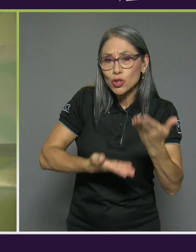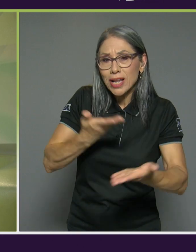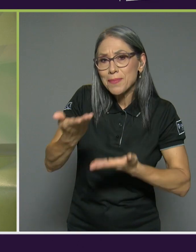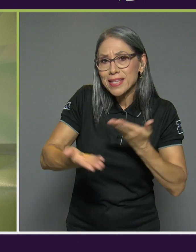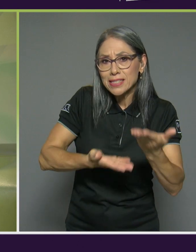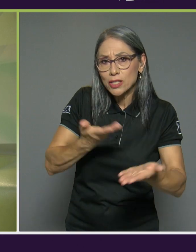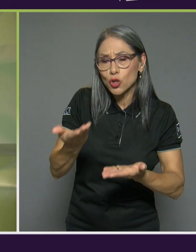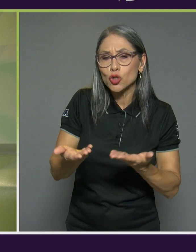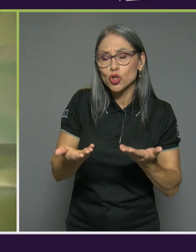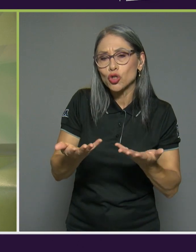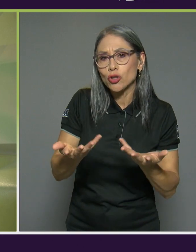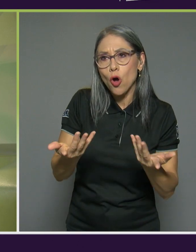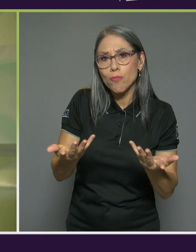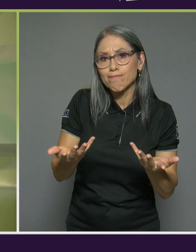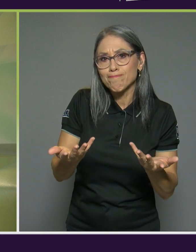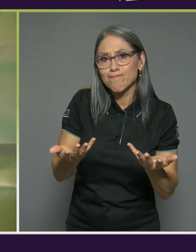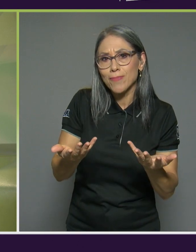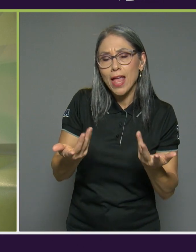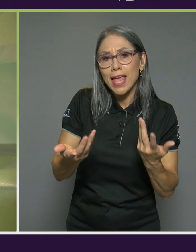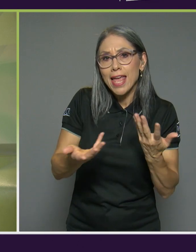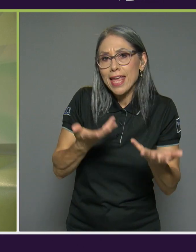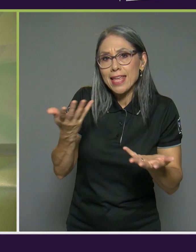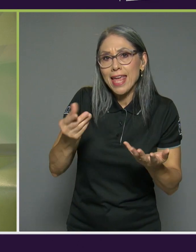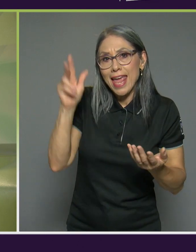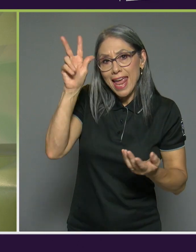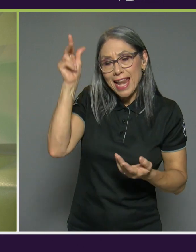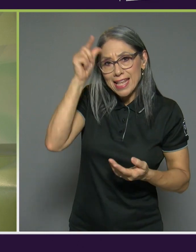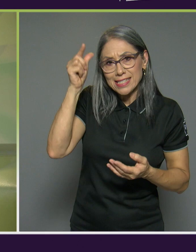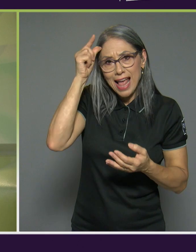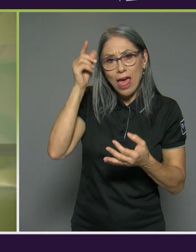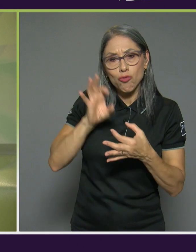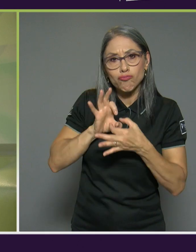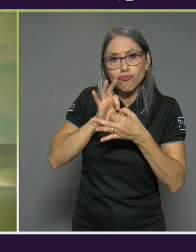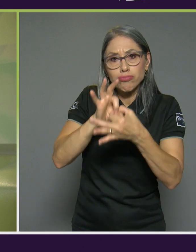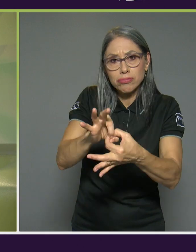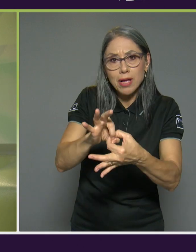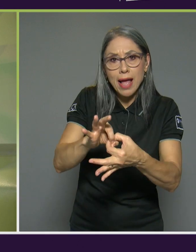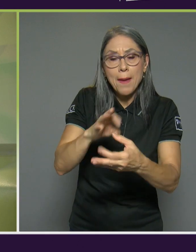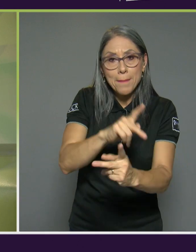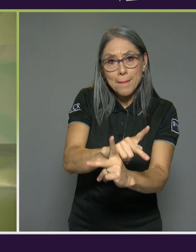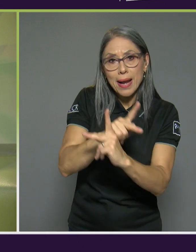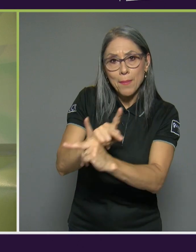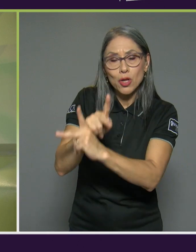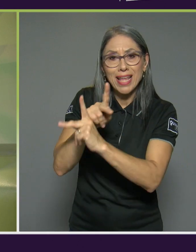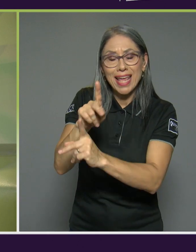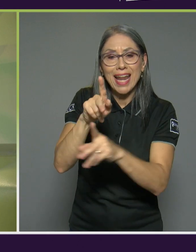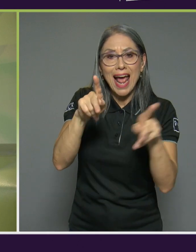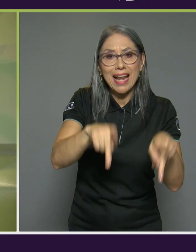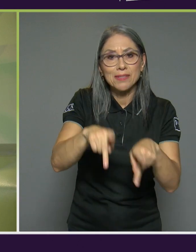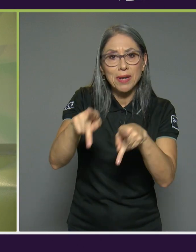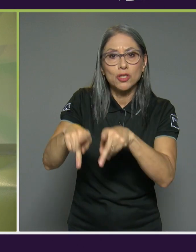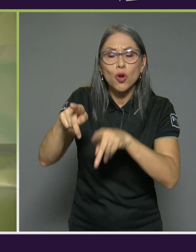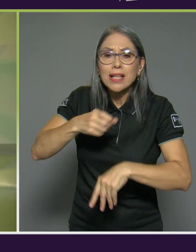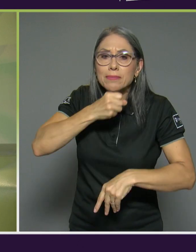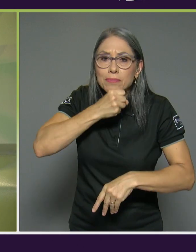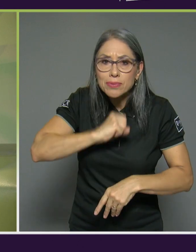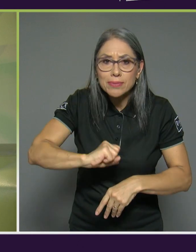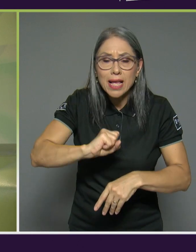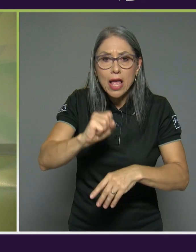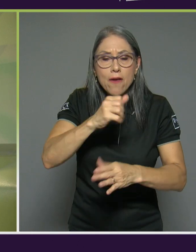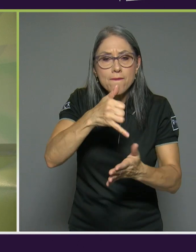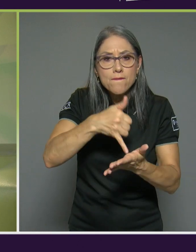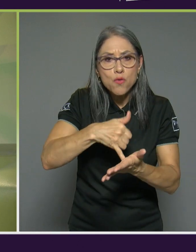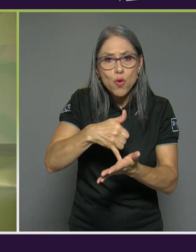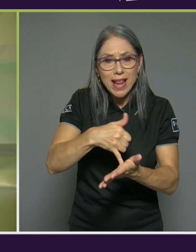decirlo de las enlaces que hace el estado para proteger a las personas en situación de vulnerabilidad personas adultas mayores